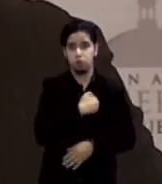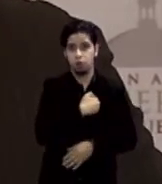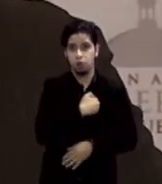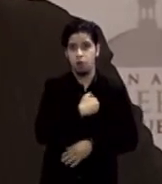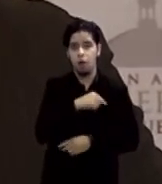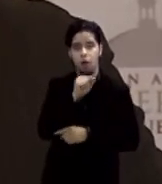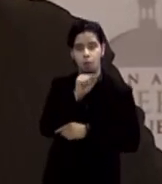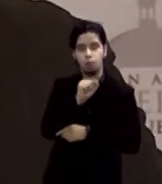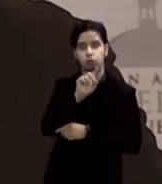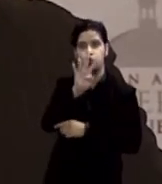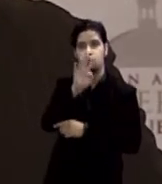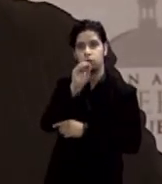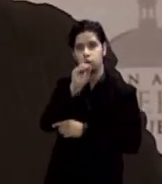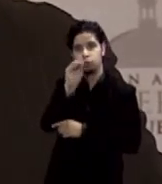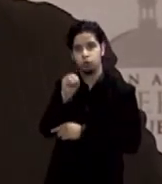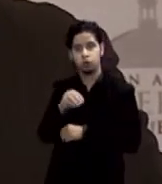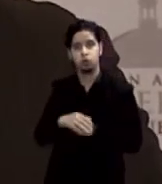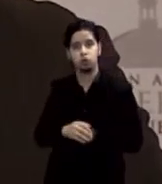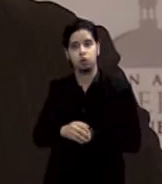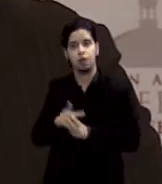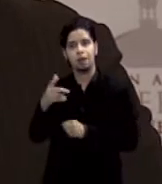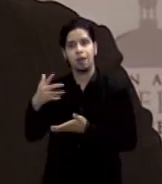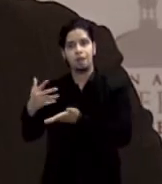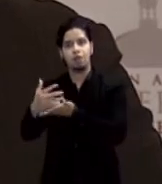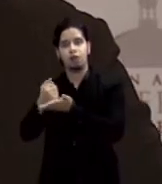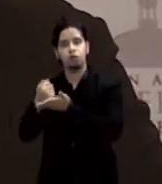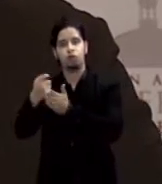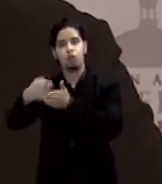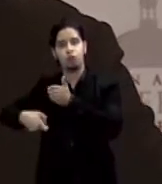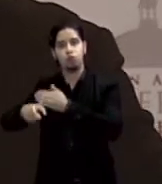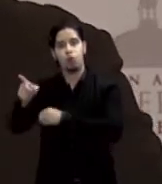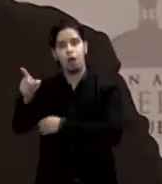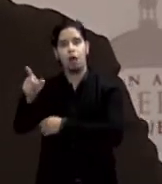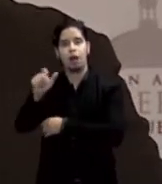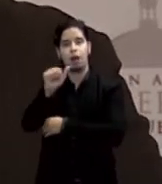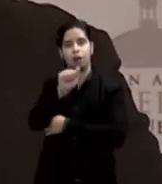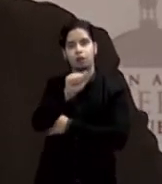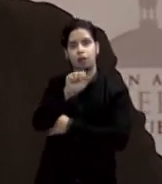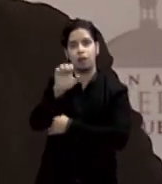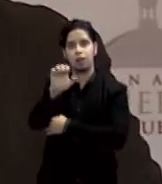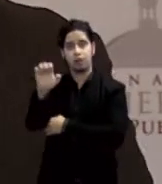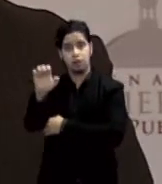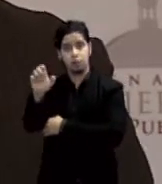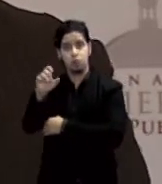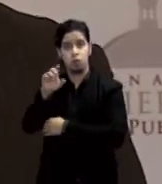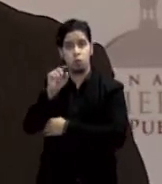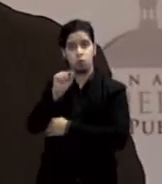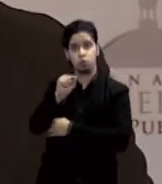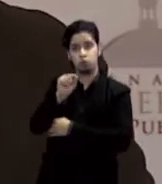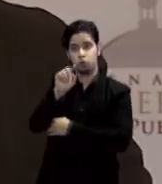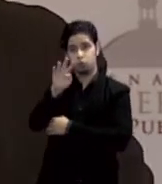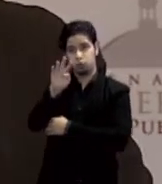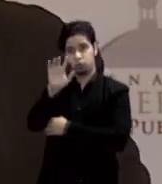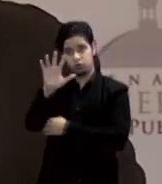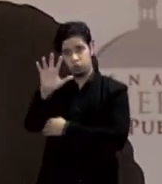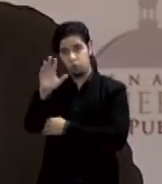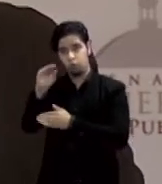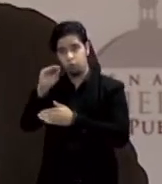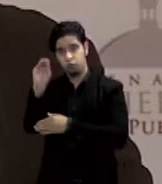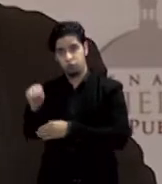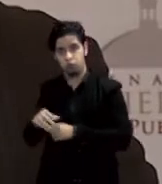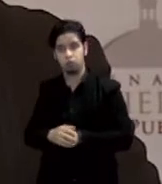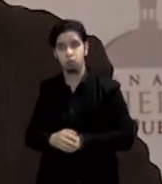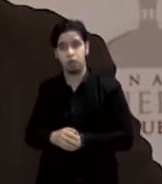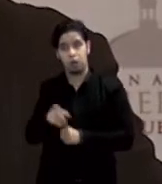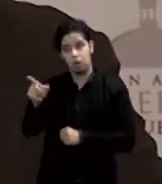y le cobró y le facturó a la autoridad de energía eléctrica por el punto 5 por ciento en un enriquecimiento a